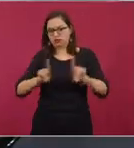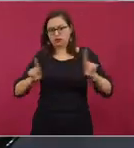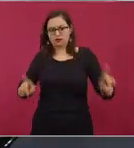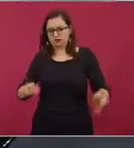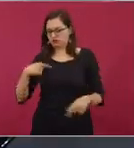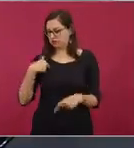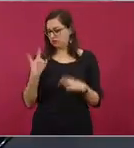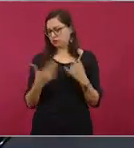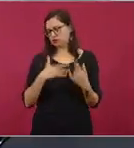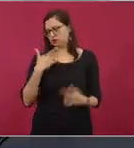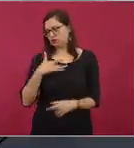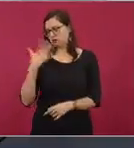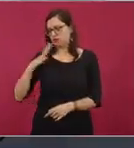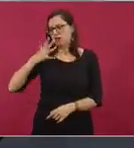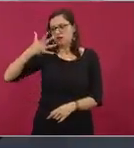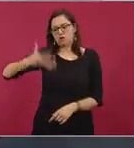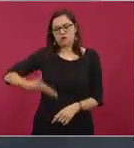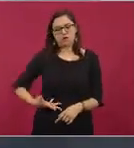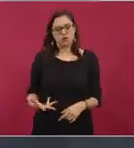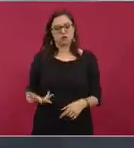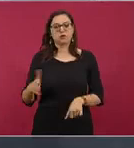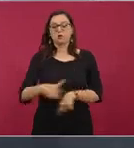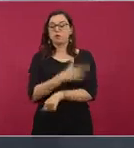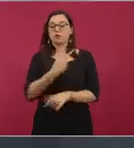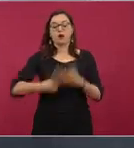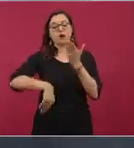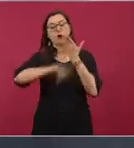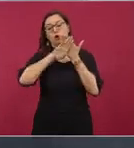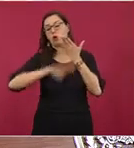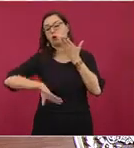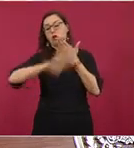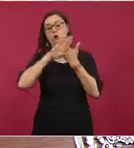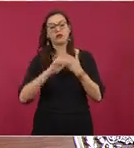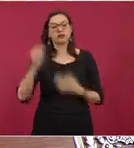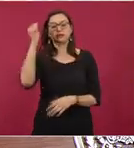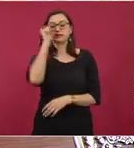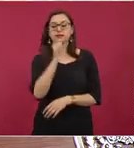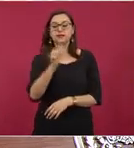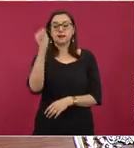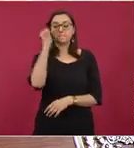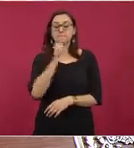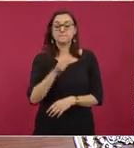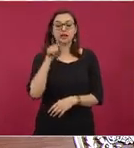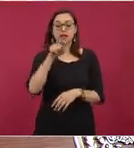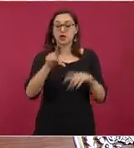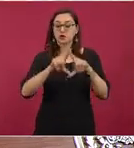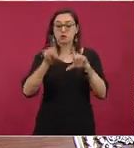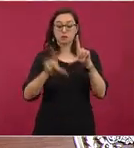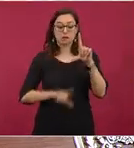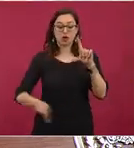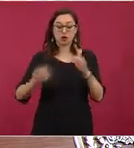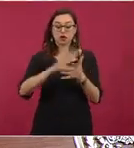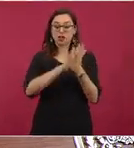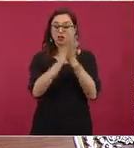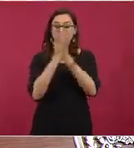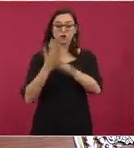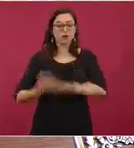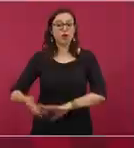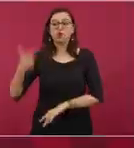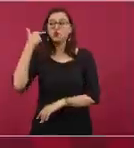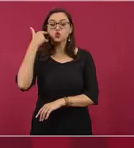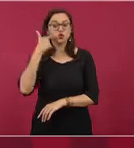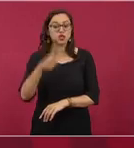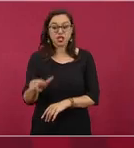siempre se opusieron al cambio y lo que querían